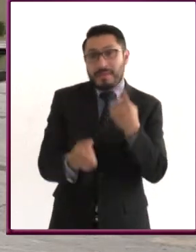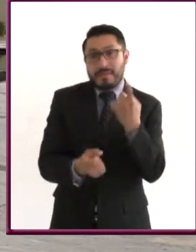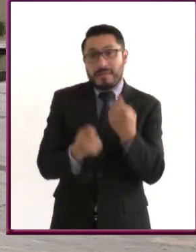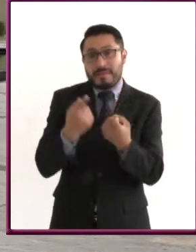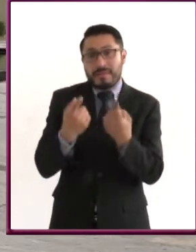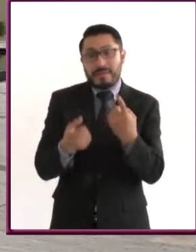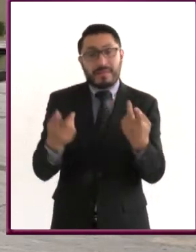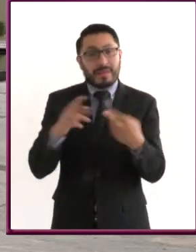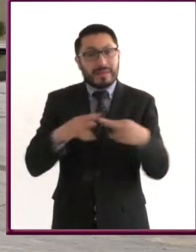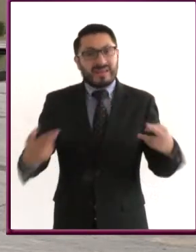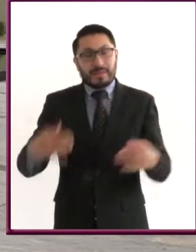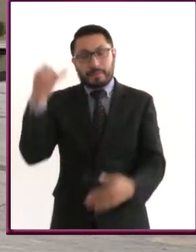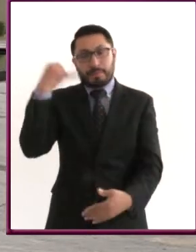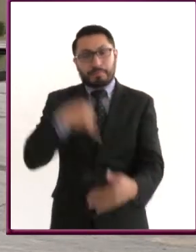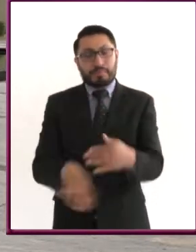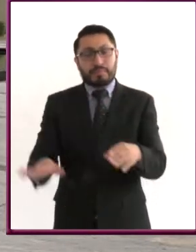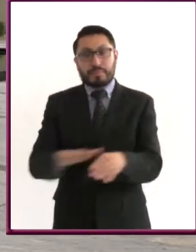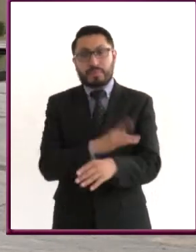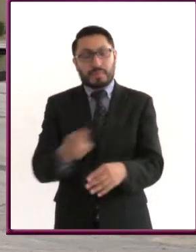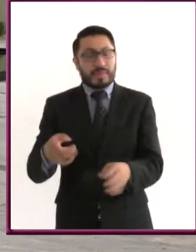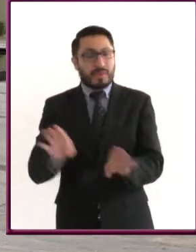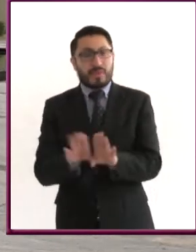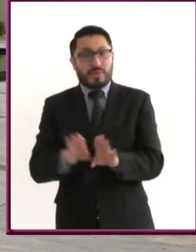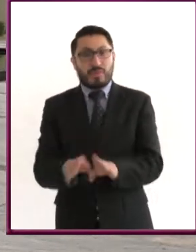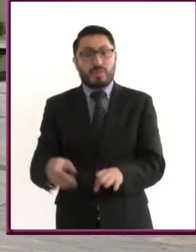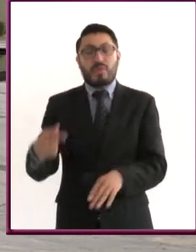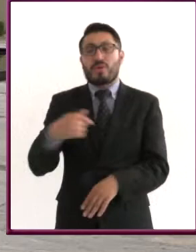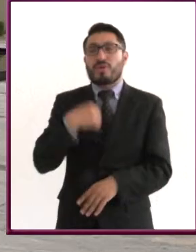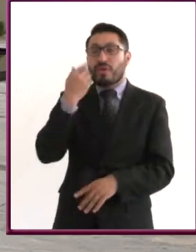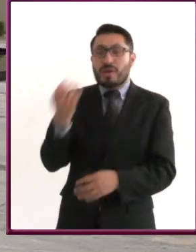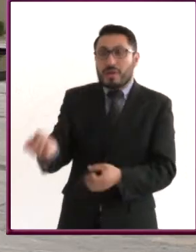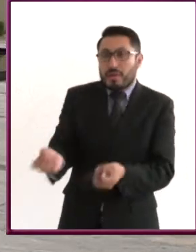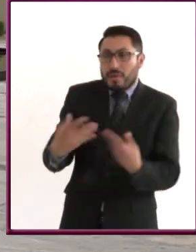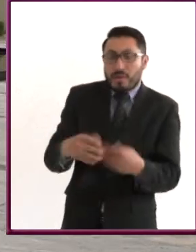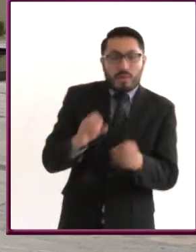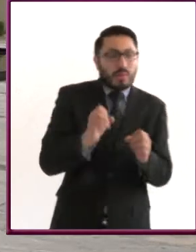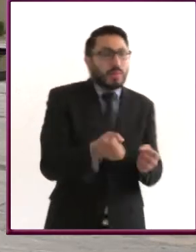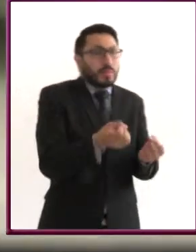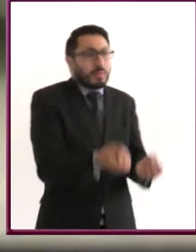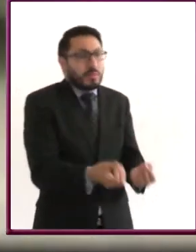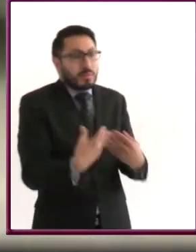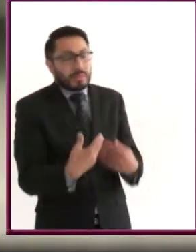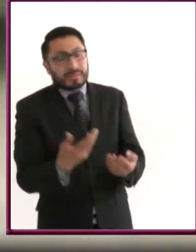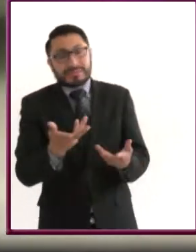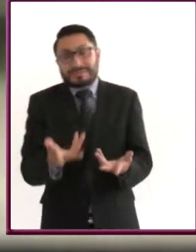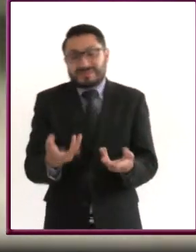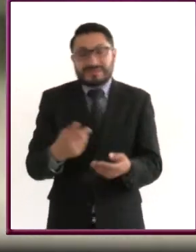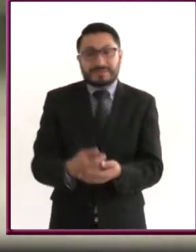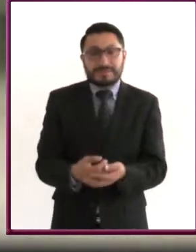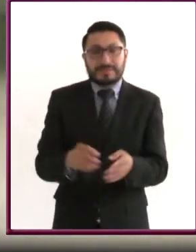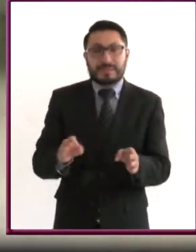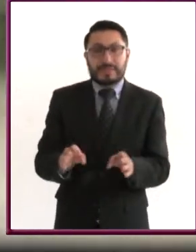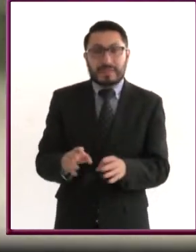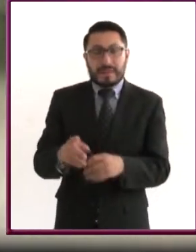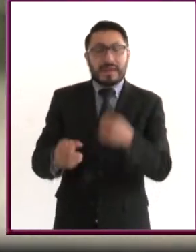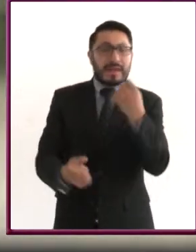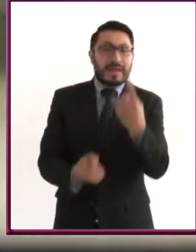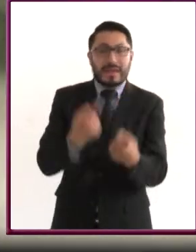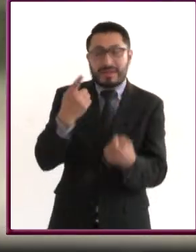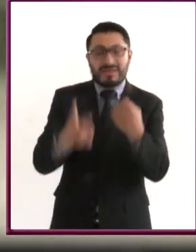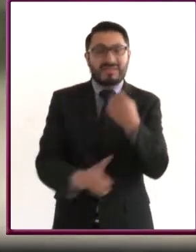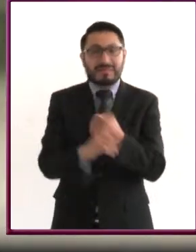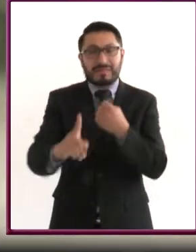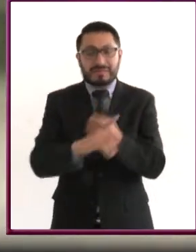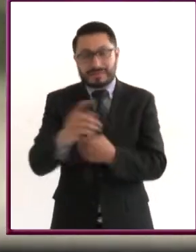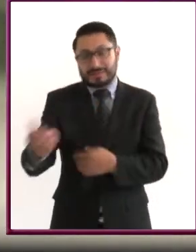cada uno espera recibir todo lo que emocionalmente necesita y adolece de su pareja. Dice que otro de los problemas más